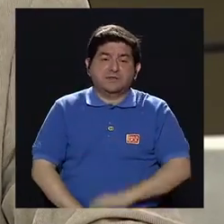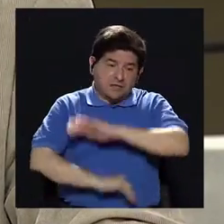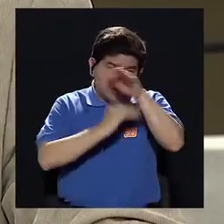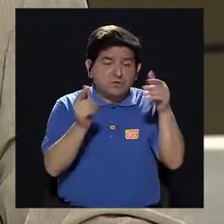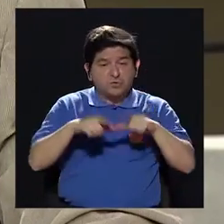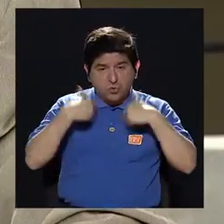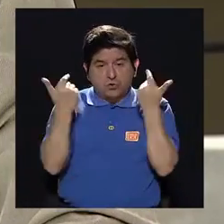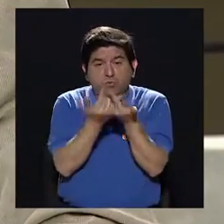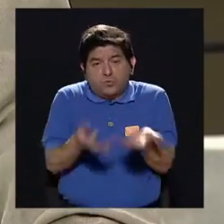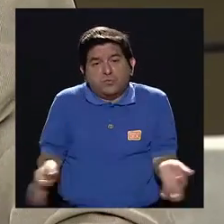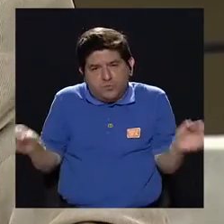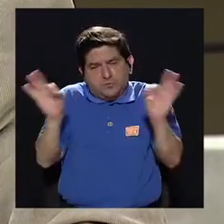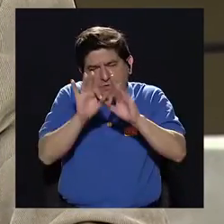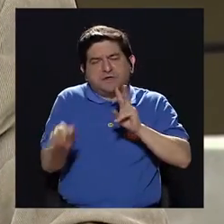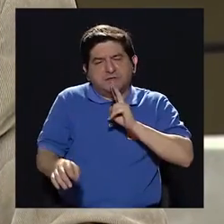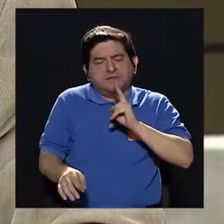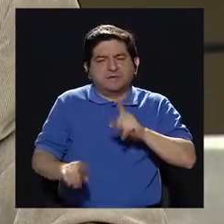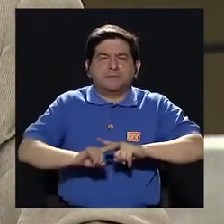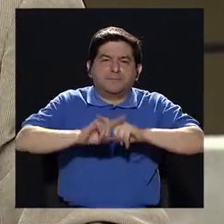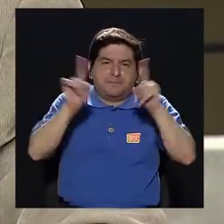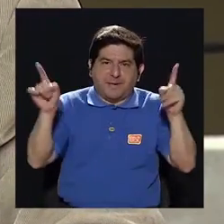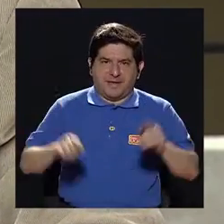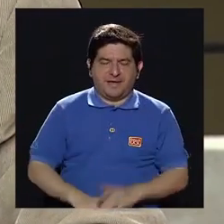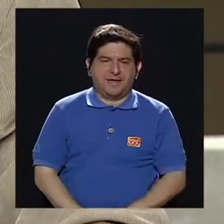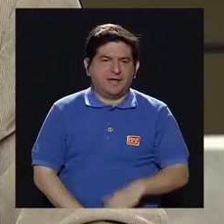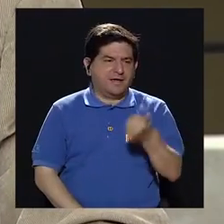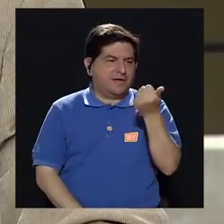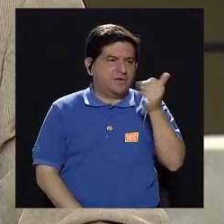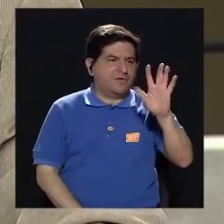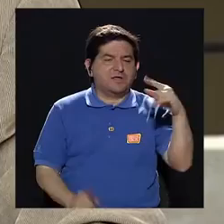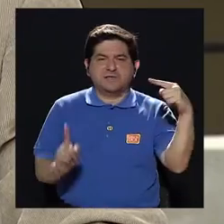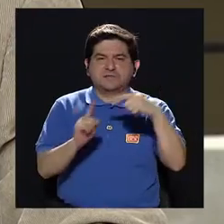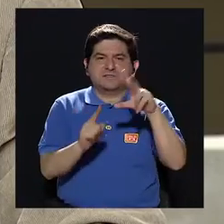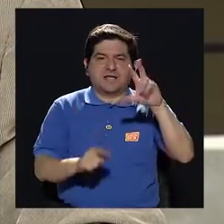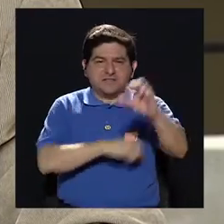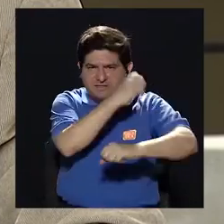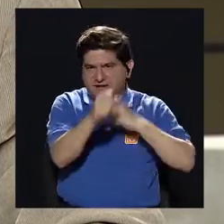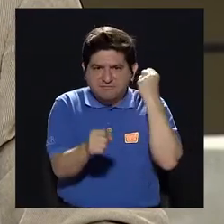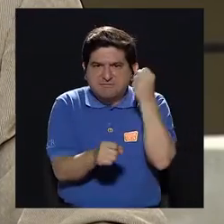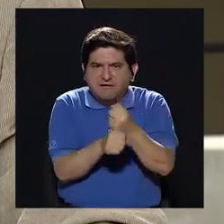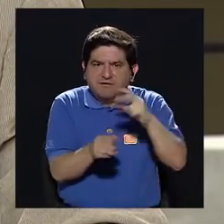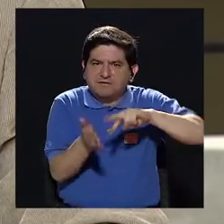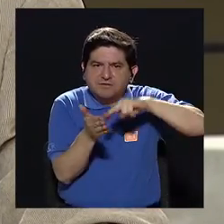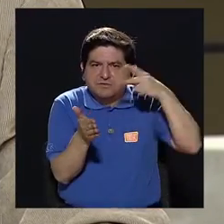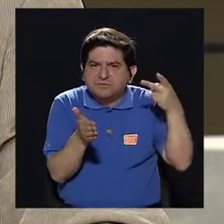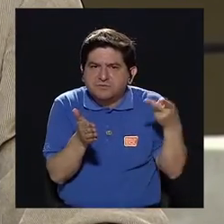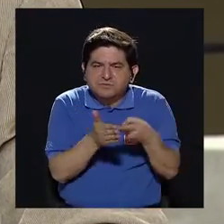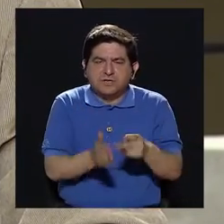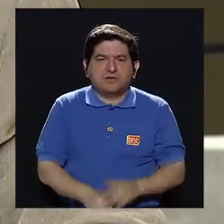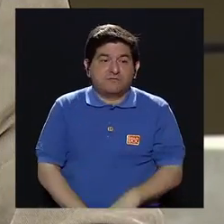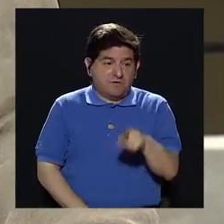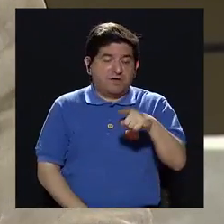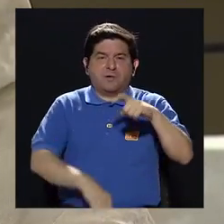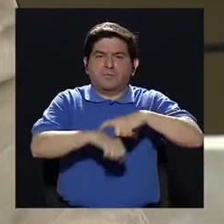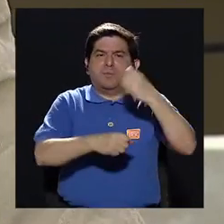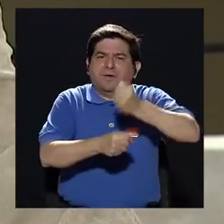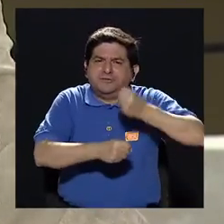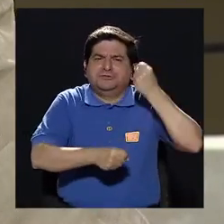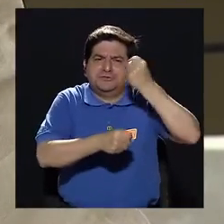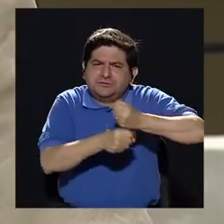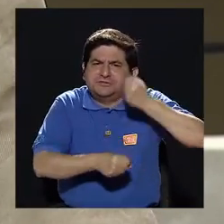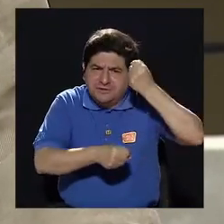todos los grupos de edad son cruciales en nuestra vida, pero de los 15 a los 30 años es sumamente